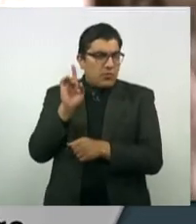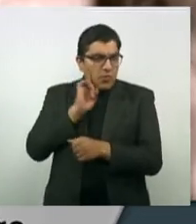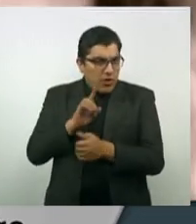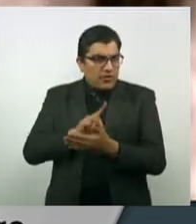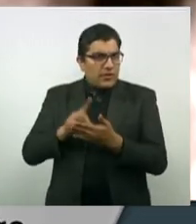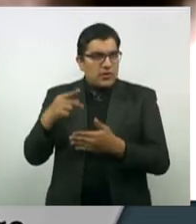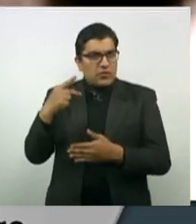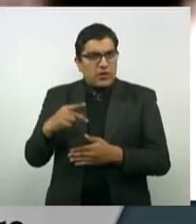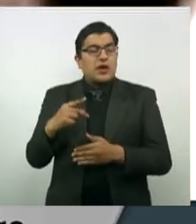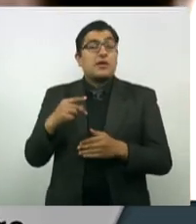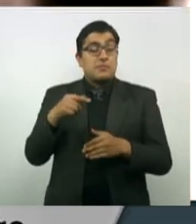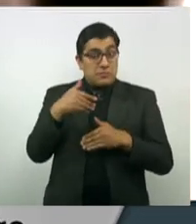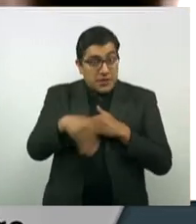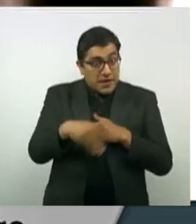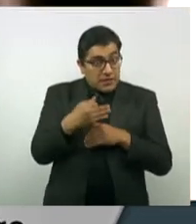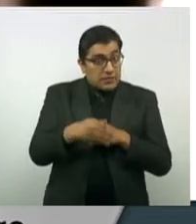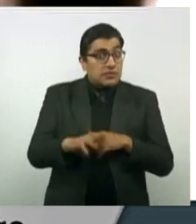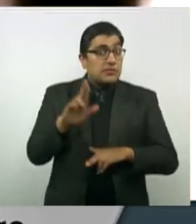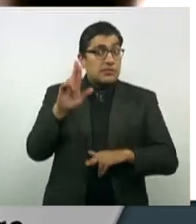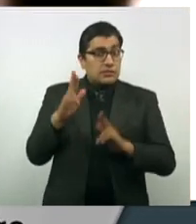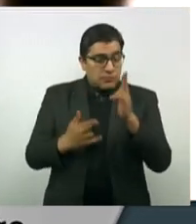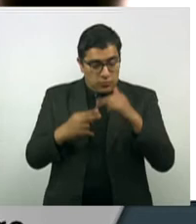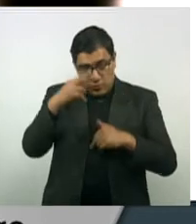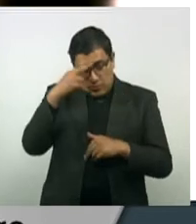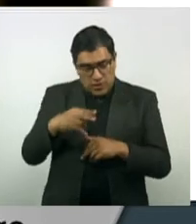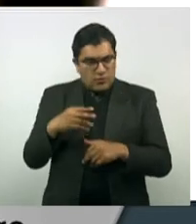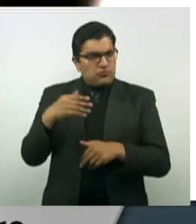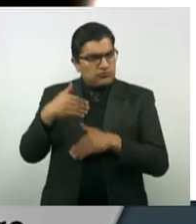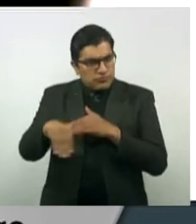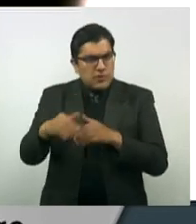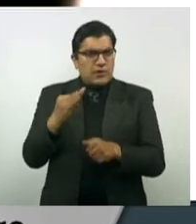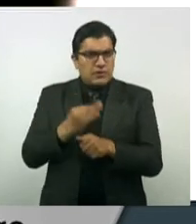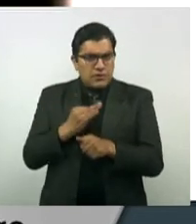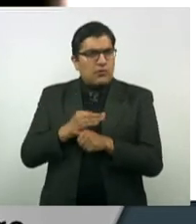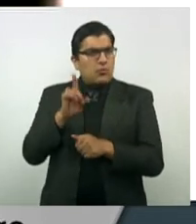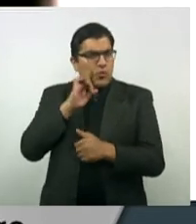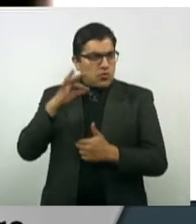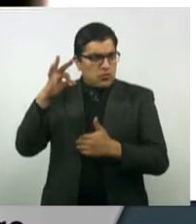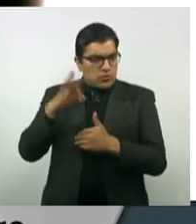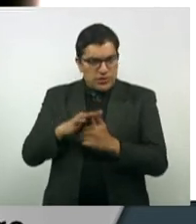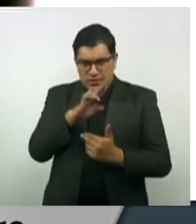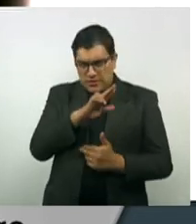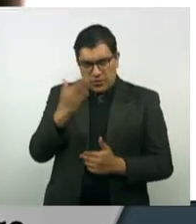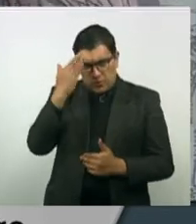después de la Revolución Mexicana. Centró su lucha en el reconocimiento del voto de la mujer.